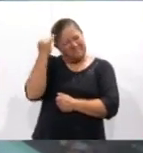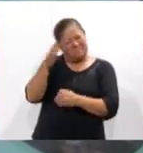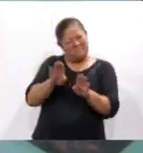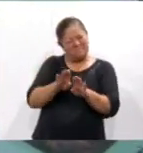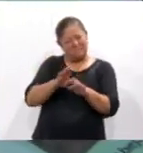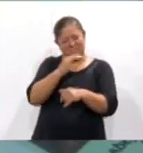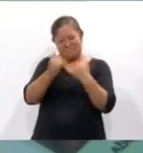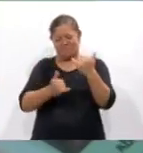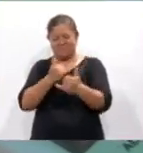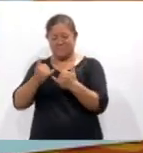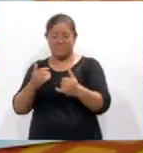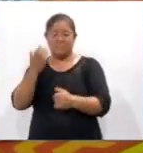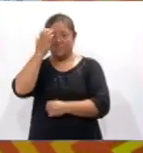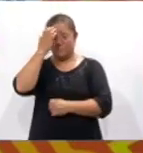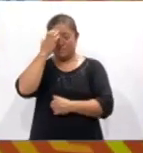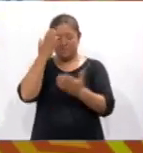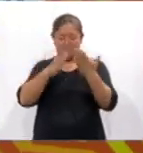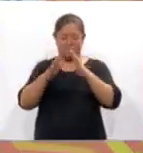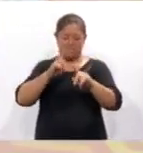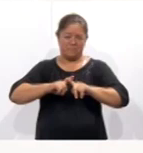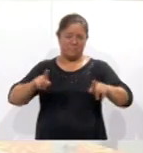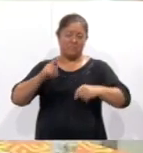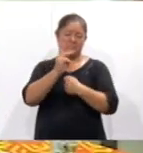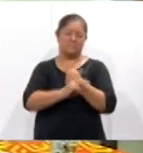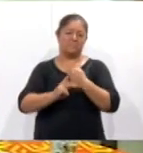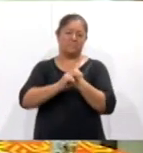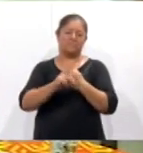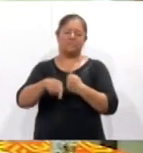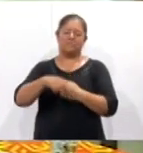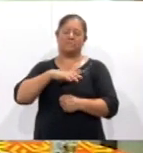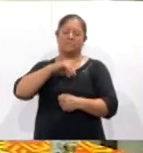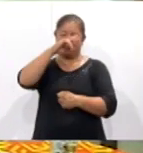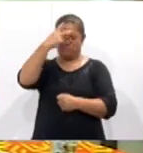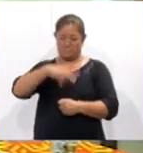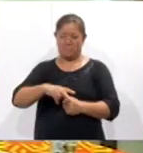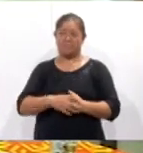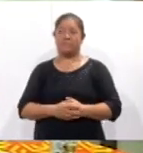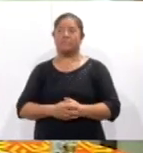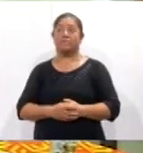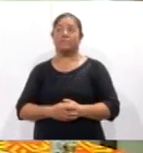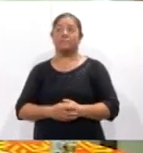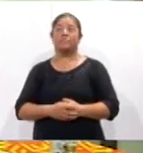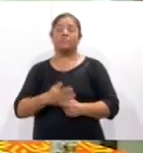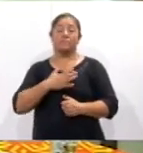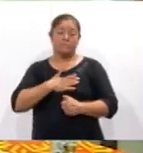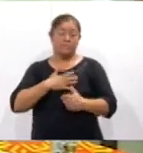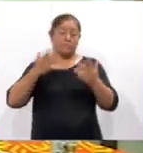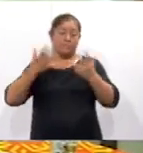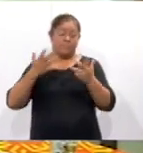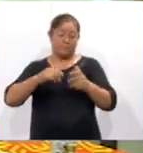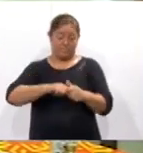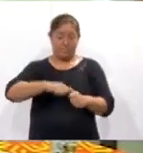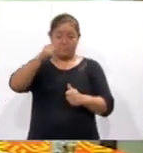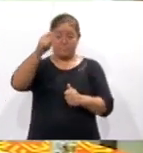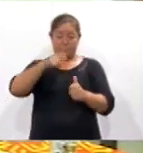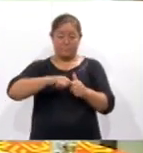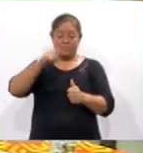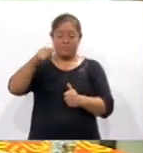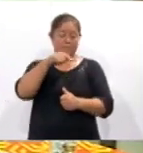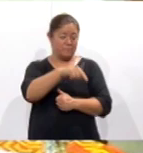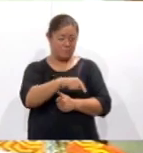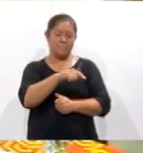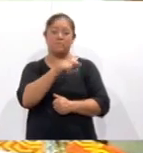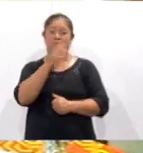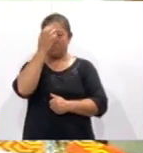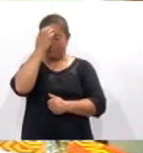conocimiento de la biodiversidad que tiene México. Es una lotería que creo, en la cual podemos conocer algunas plantas